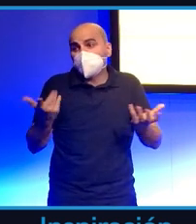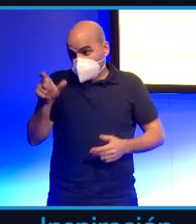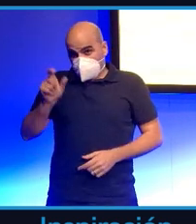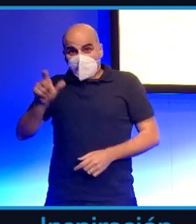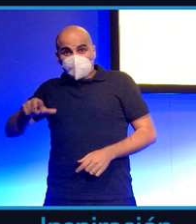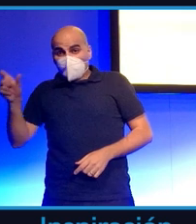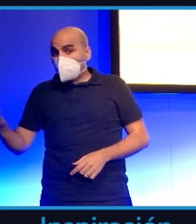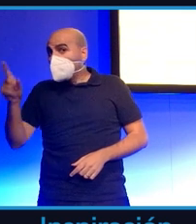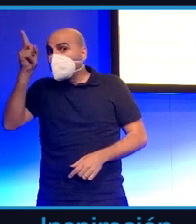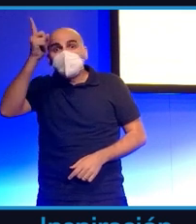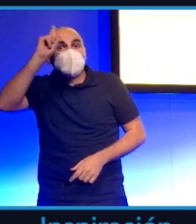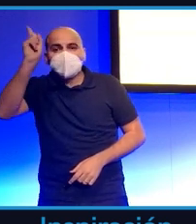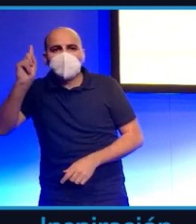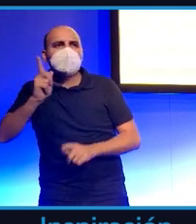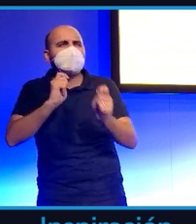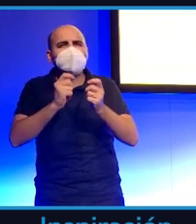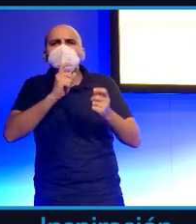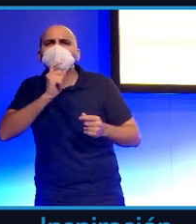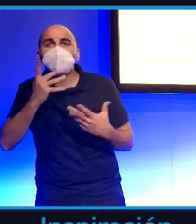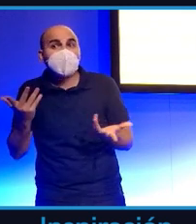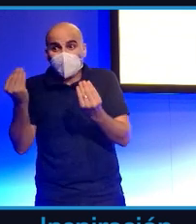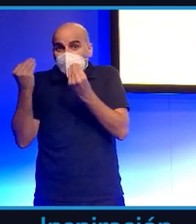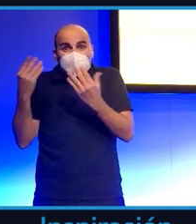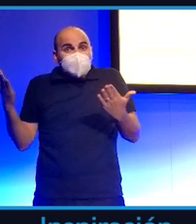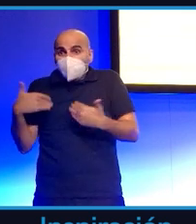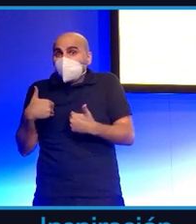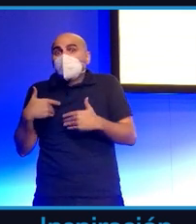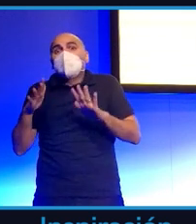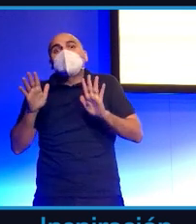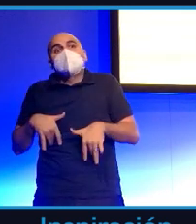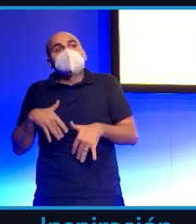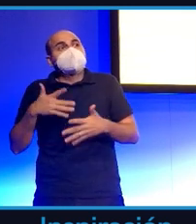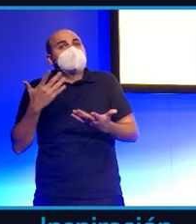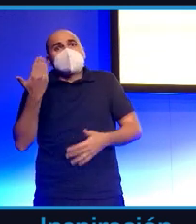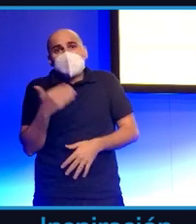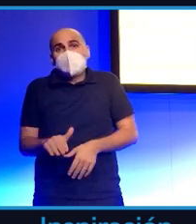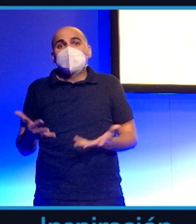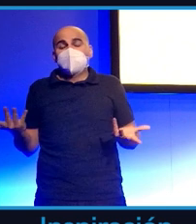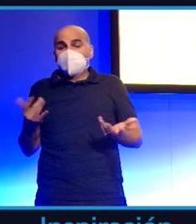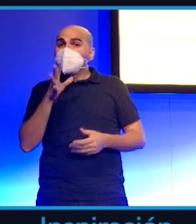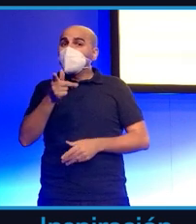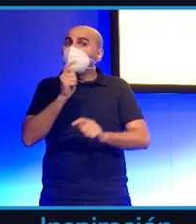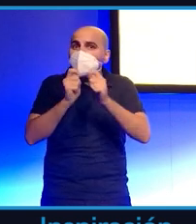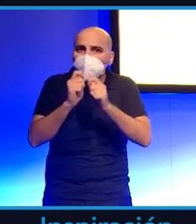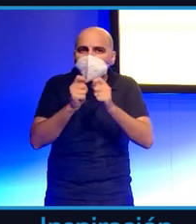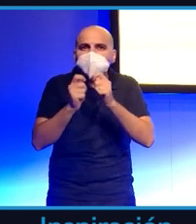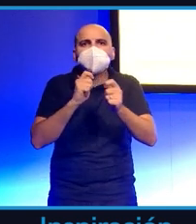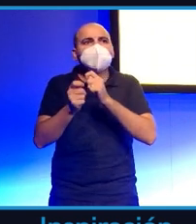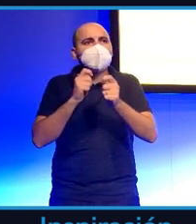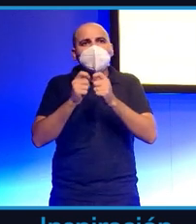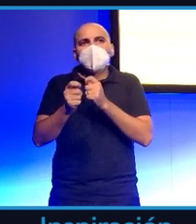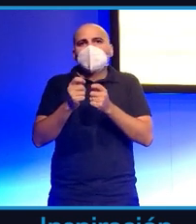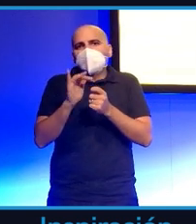tratado de ejercer el periodismo y lo ha hecho al no conocer los mandamientos porque el periodismo tiene sus tablas de Moisés.